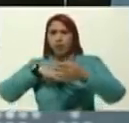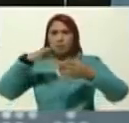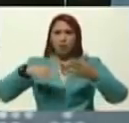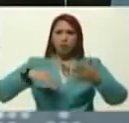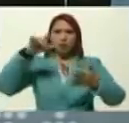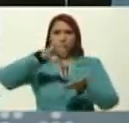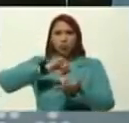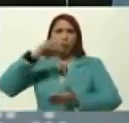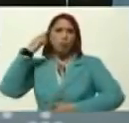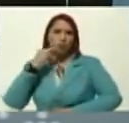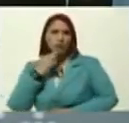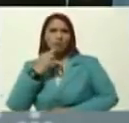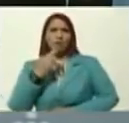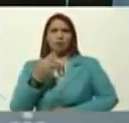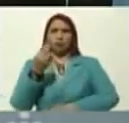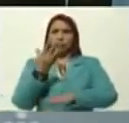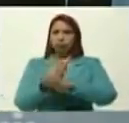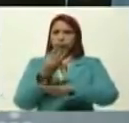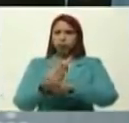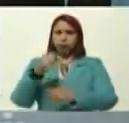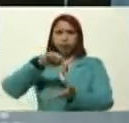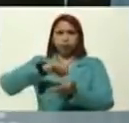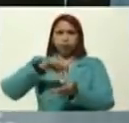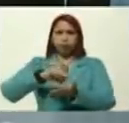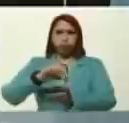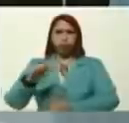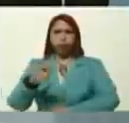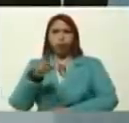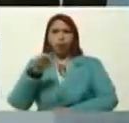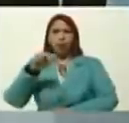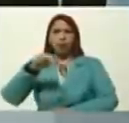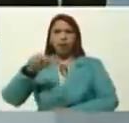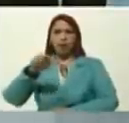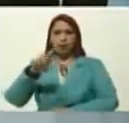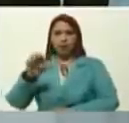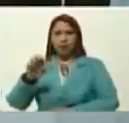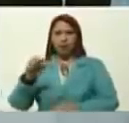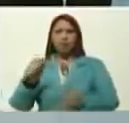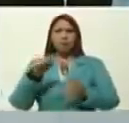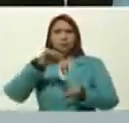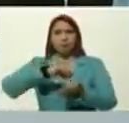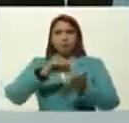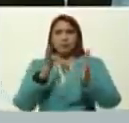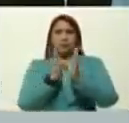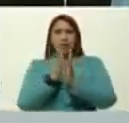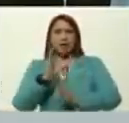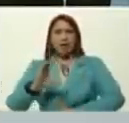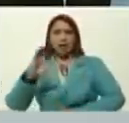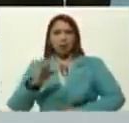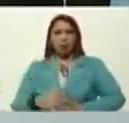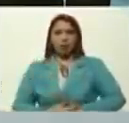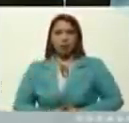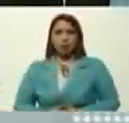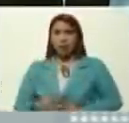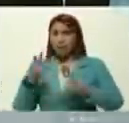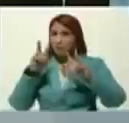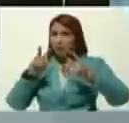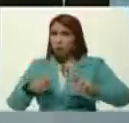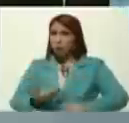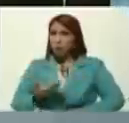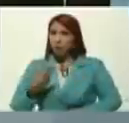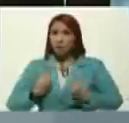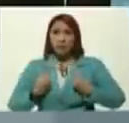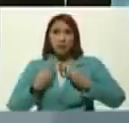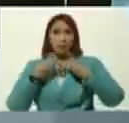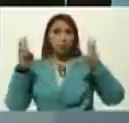Ciudad Bolívar, Maturín, Guanare, San Carlos, Averigua, es importante, la vida